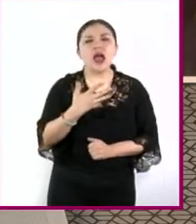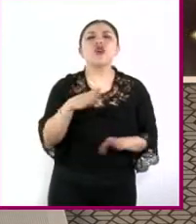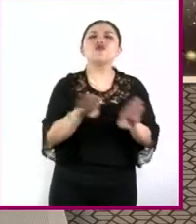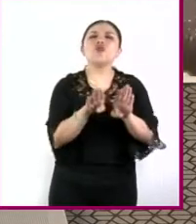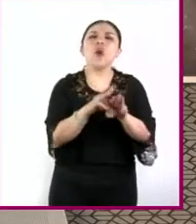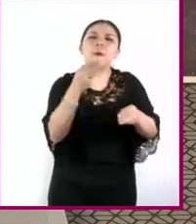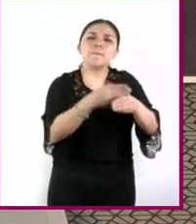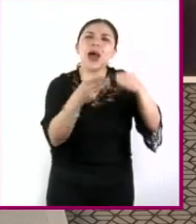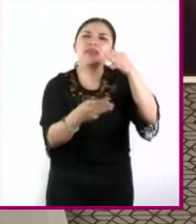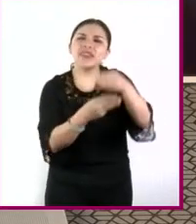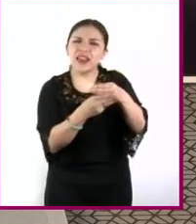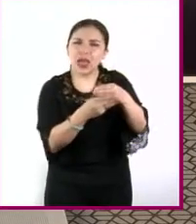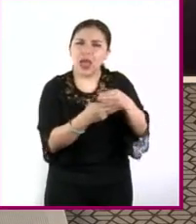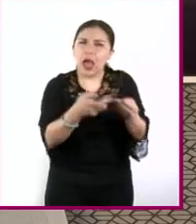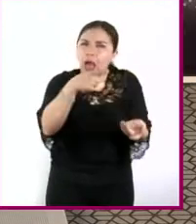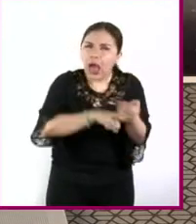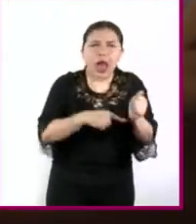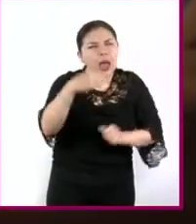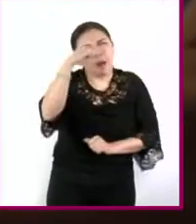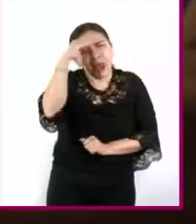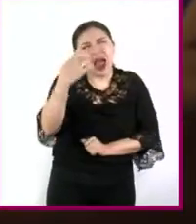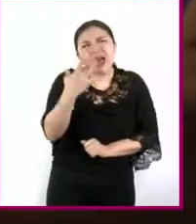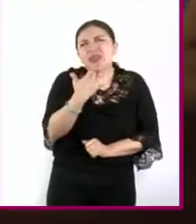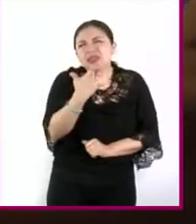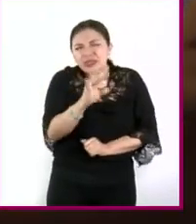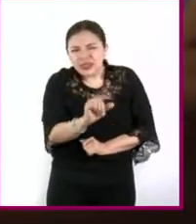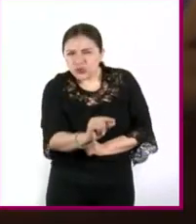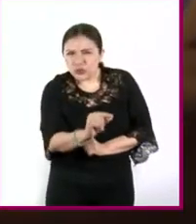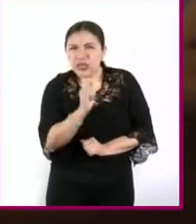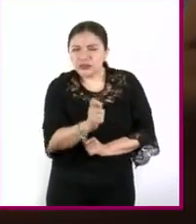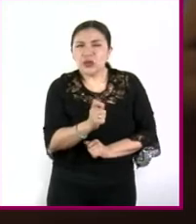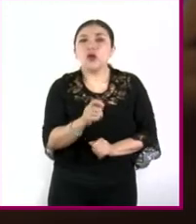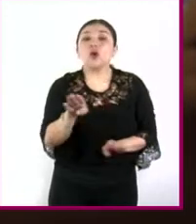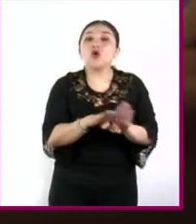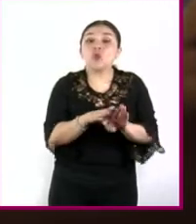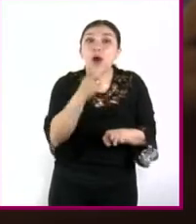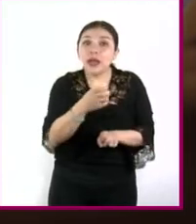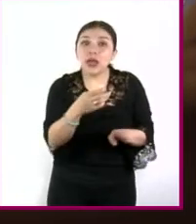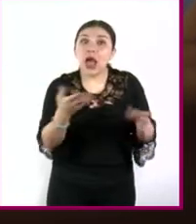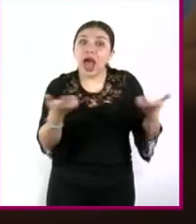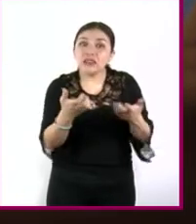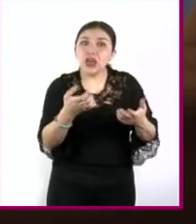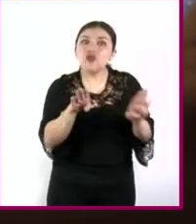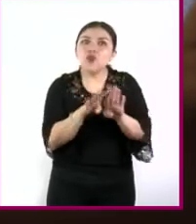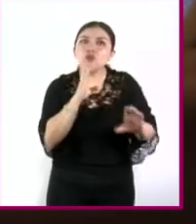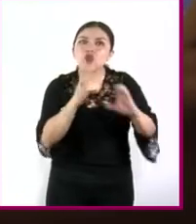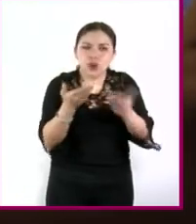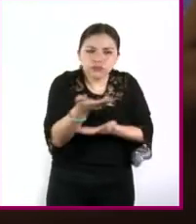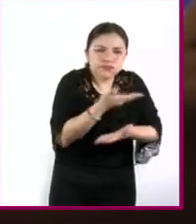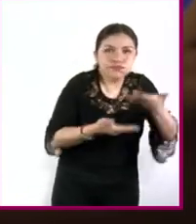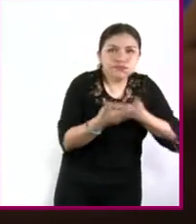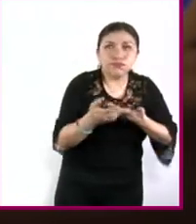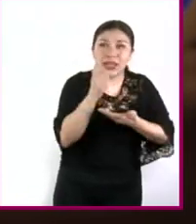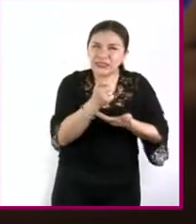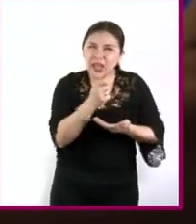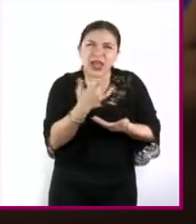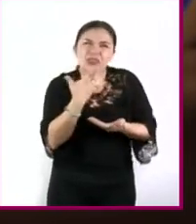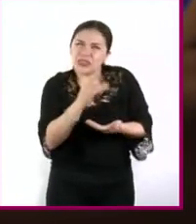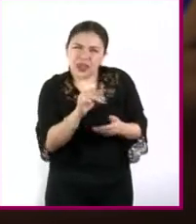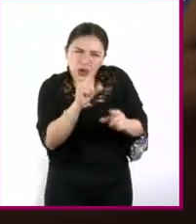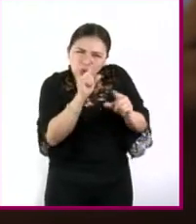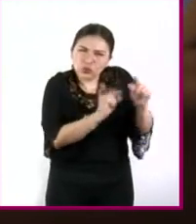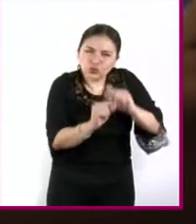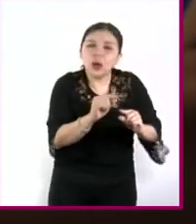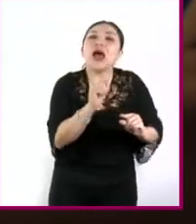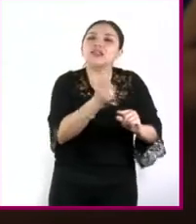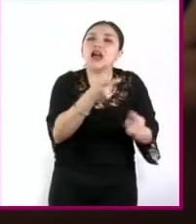las menores cantidades de materia que podemos pensar y la manera como interactúan esas cantidades mínimas de materia es por medio